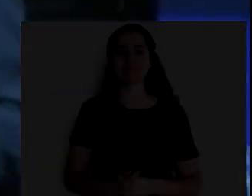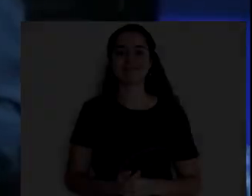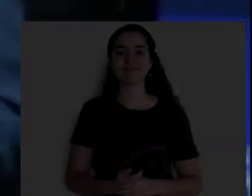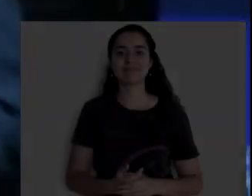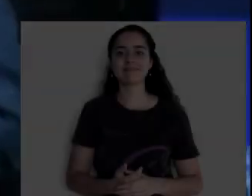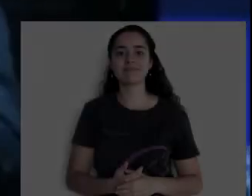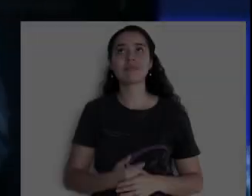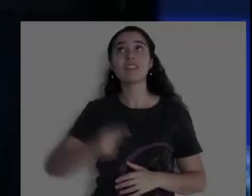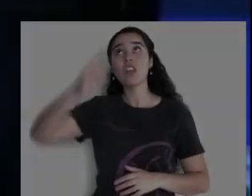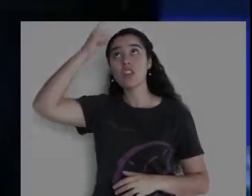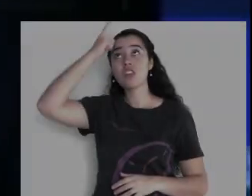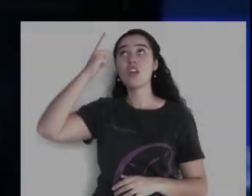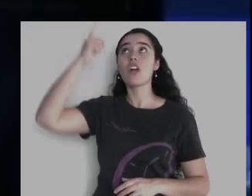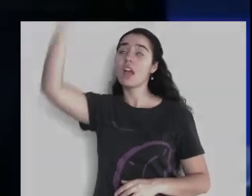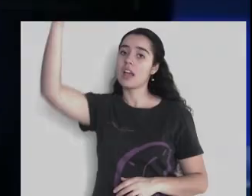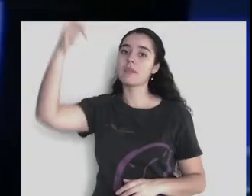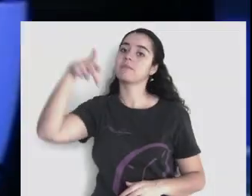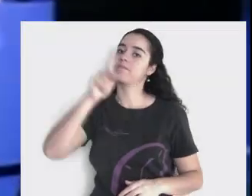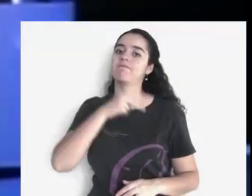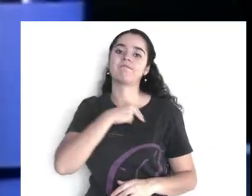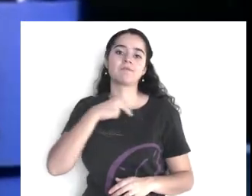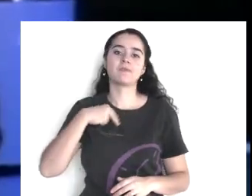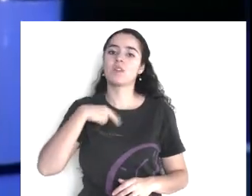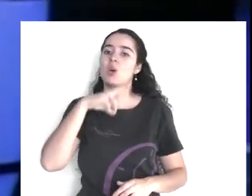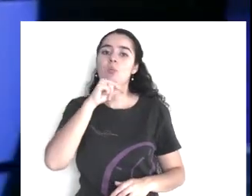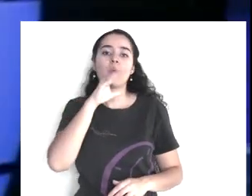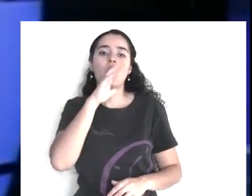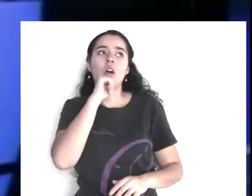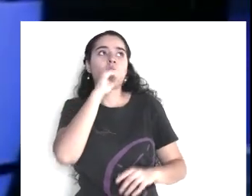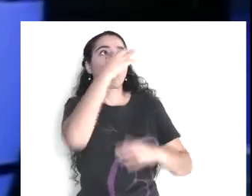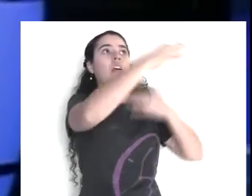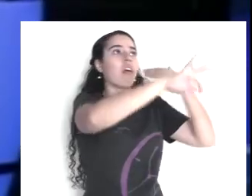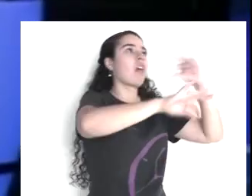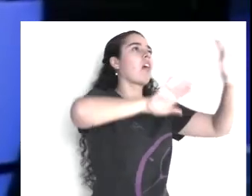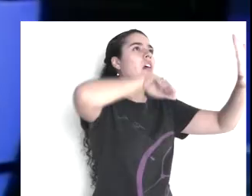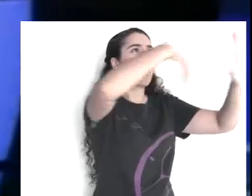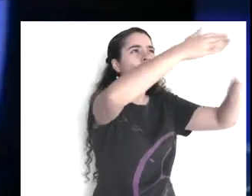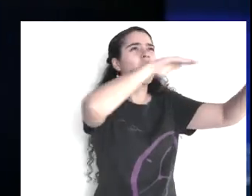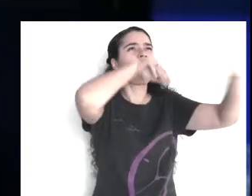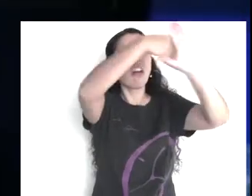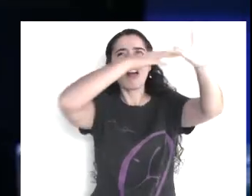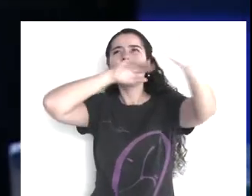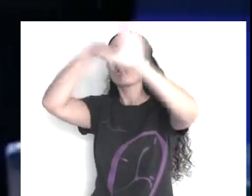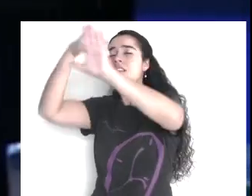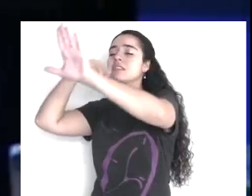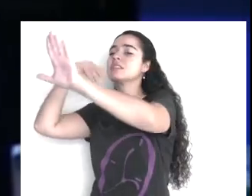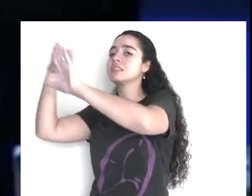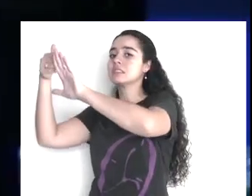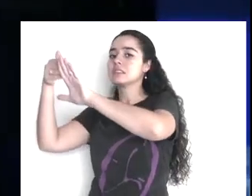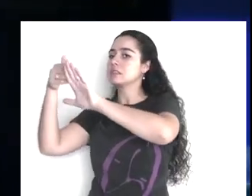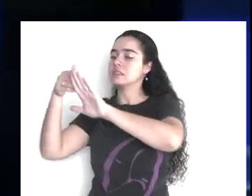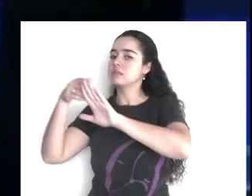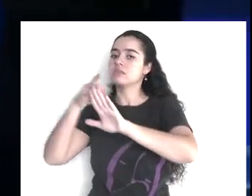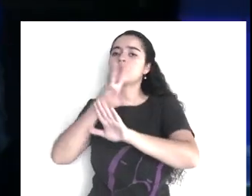ahora sí, que, que le respondes, si, en la práctica, es verdad,